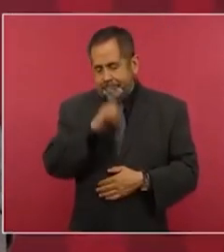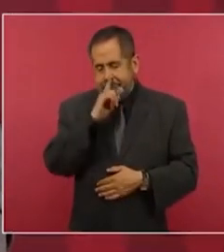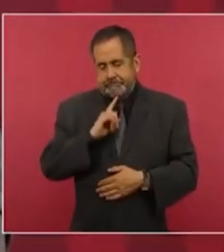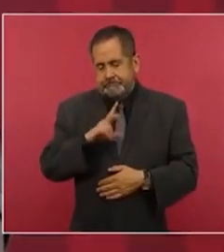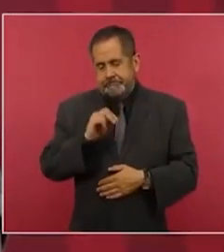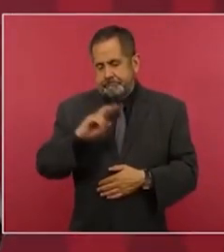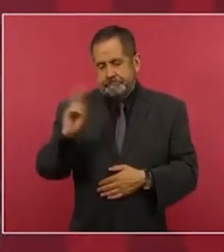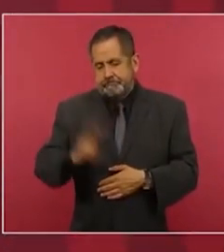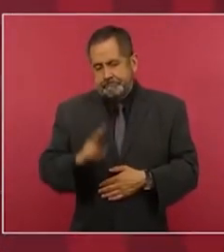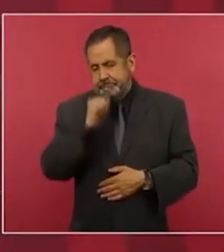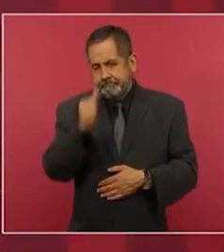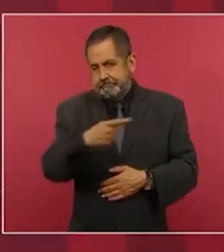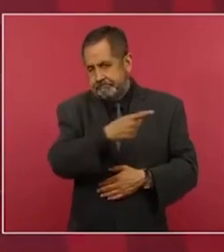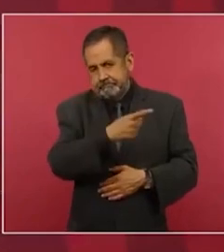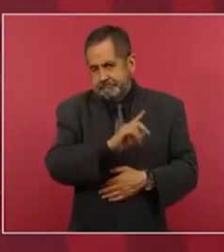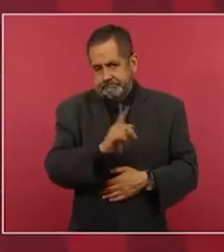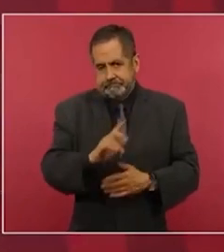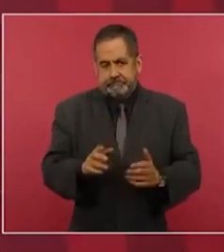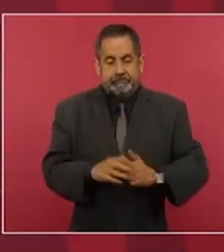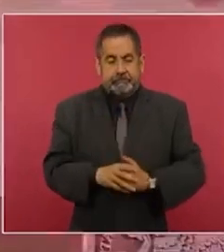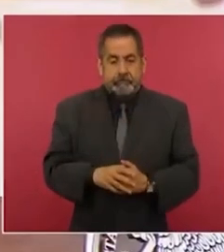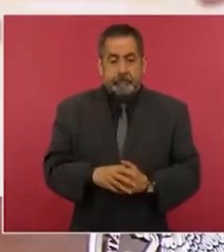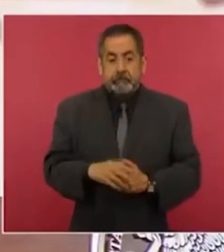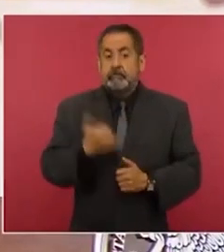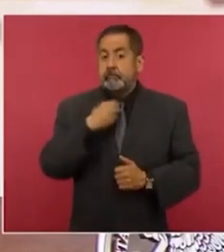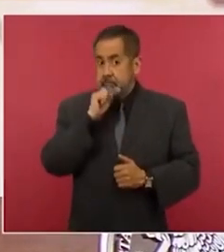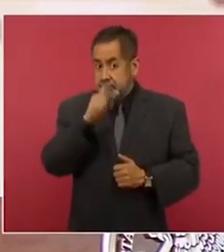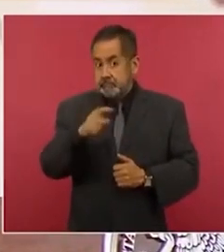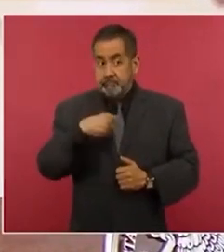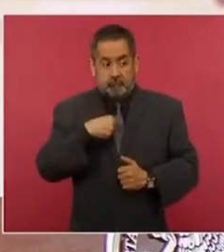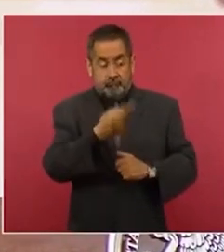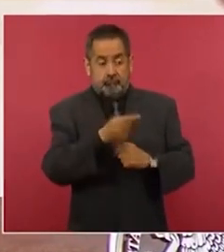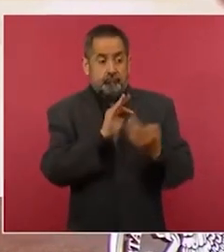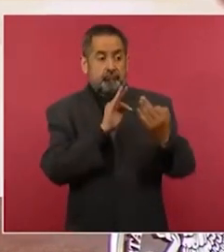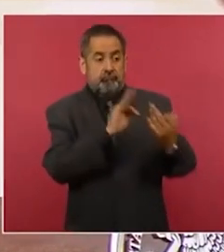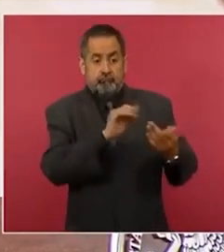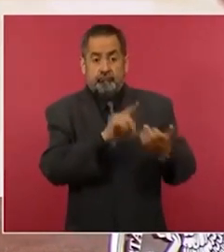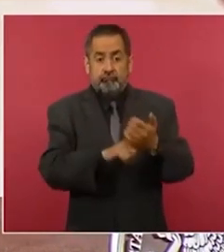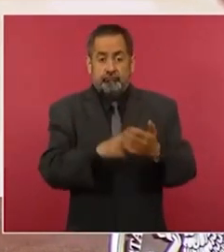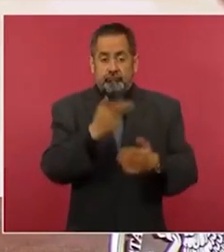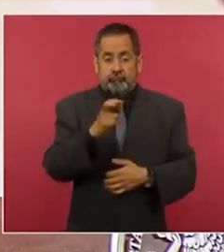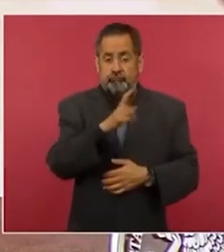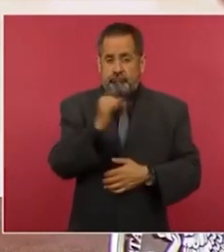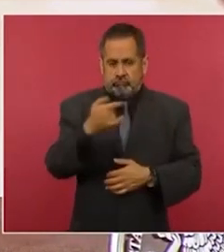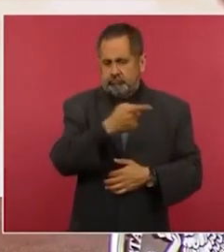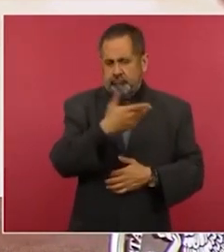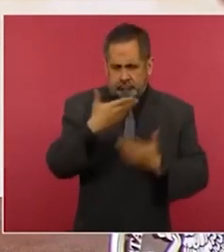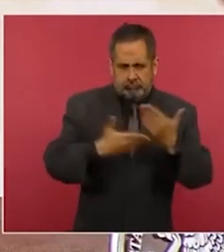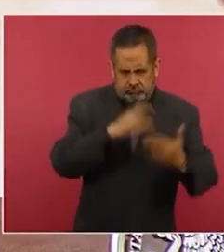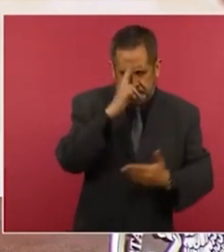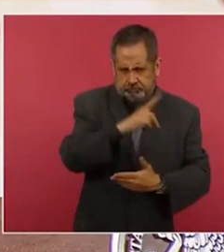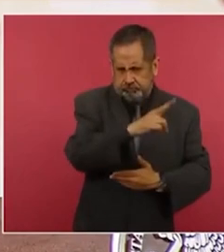además eso también se los dije al señor Kerry muy respetuoso